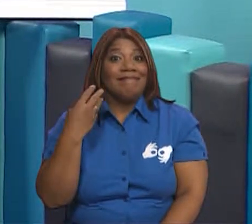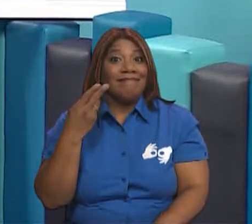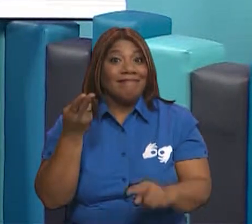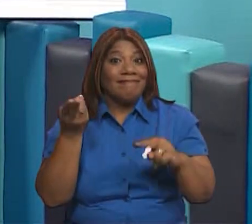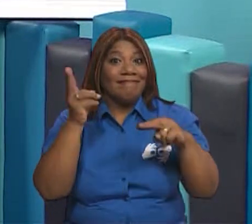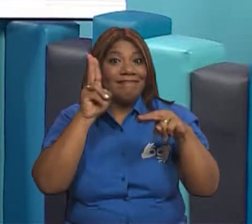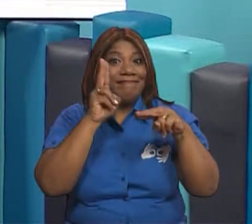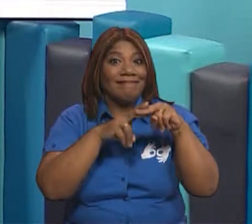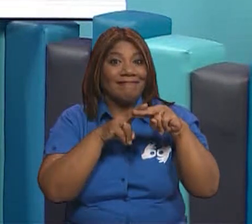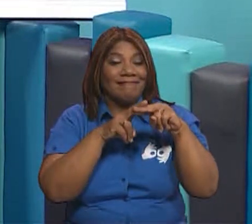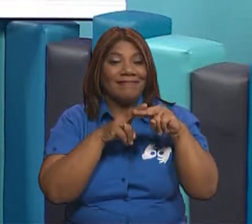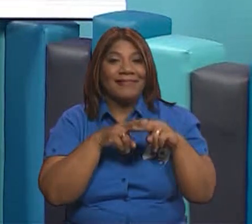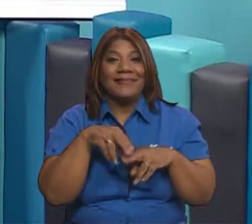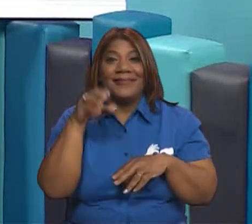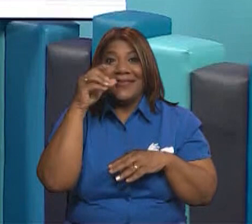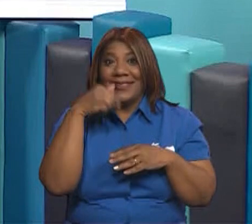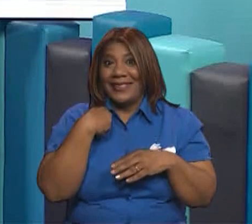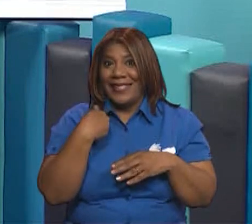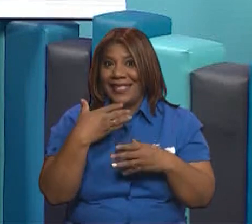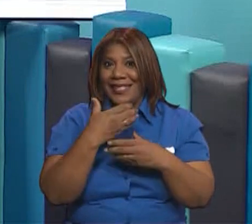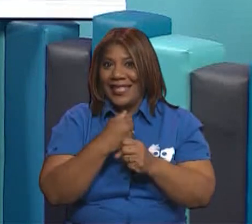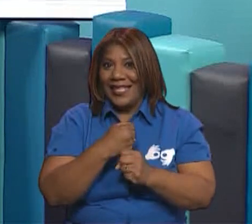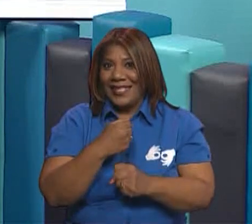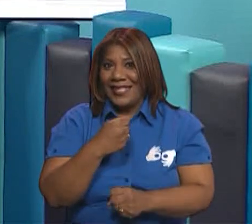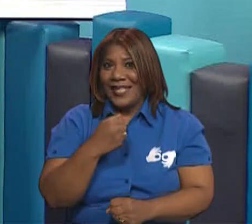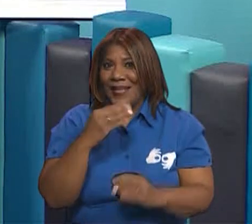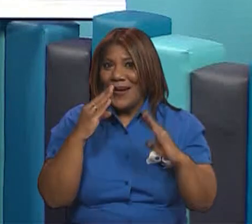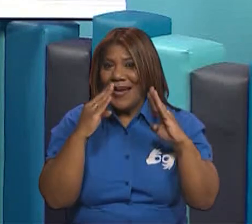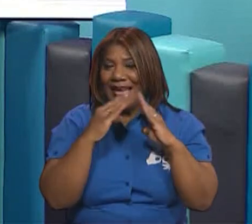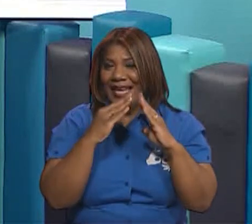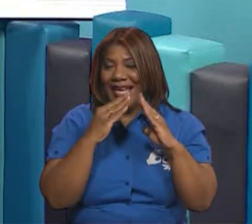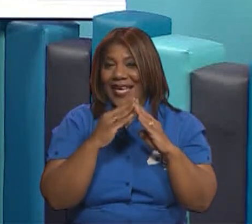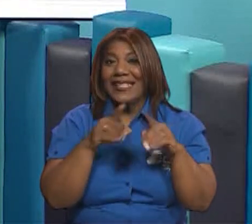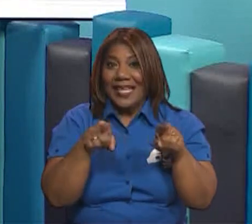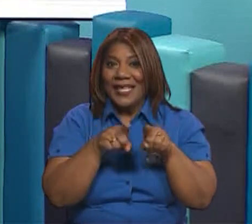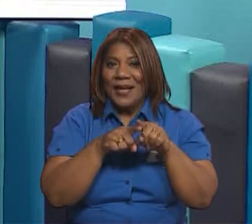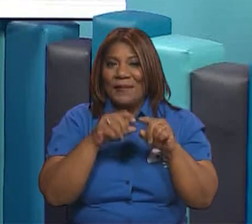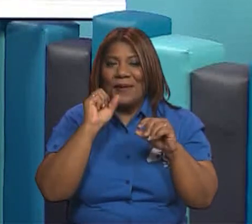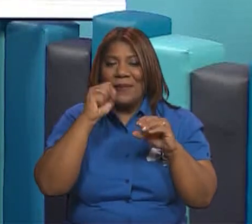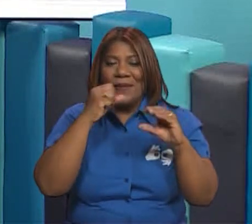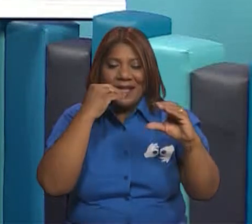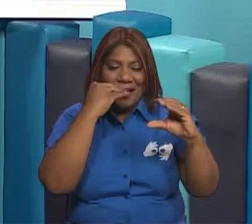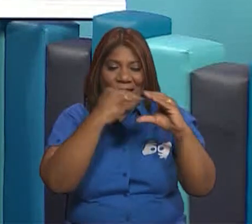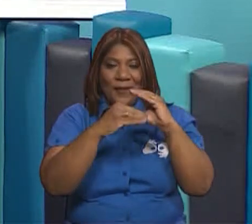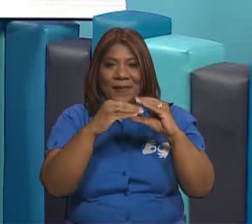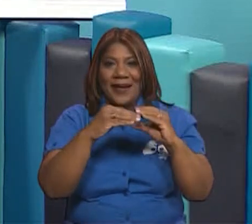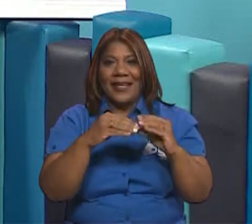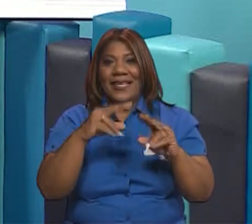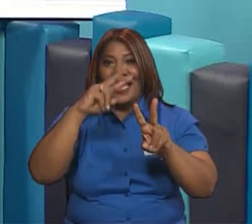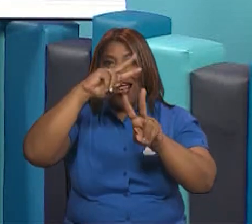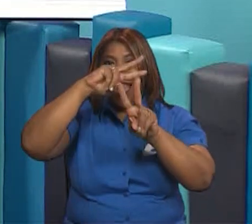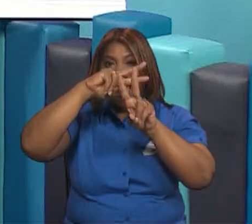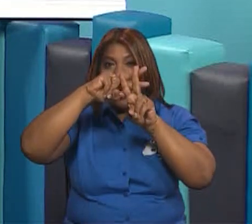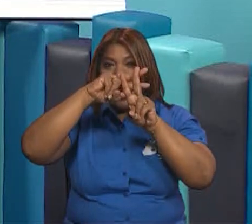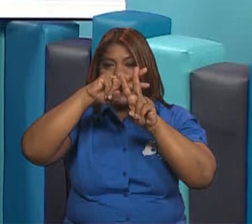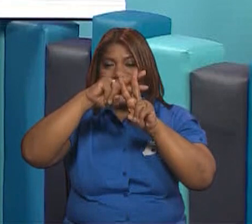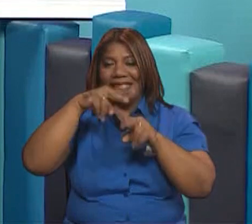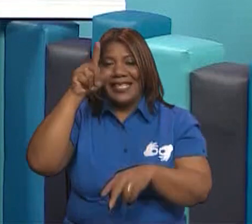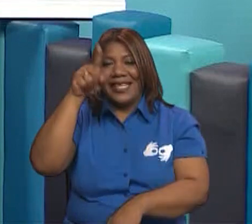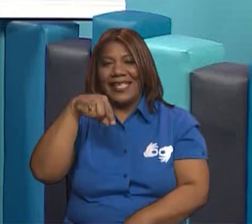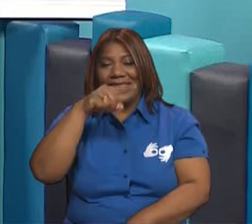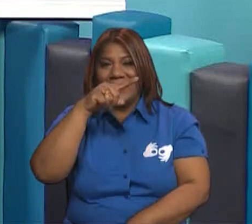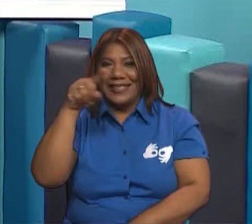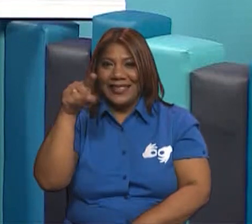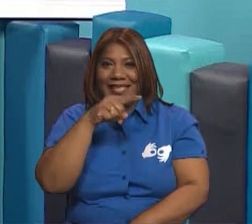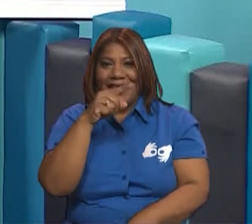descubrirlo en casa y puedan también compartirlos con nosotros a través de redes sociales utilizando la etiqueta Estrellas de